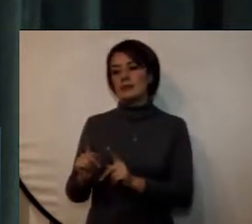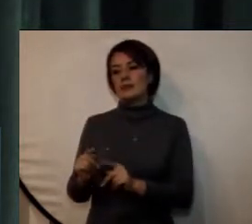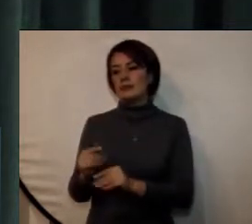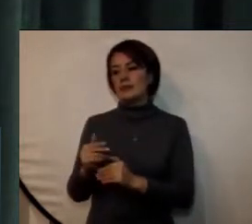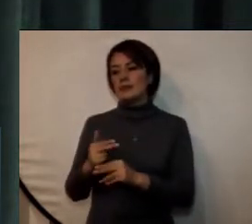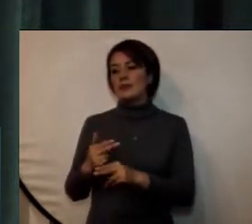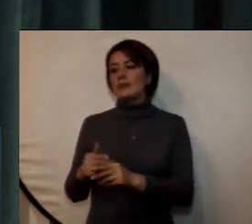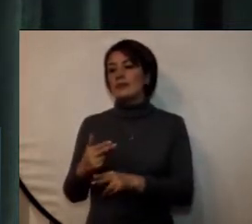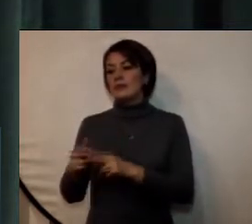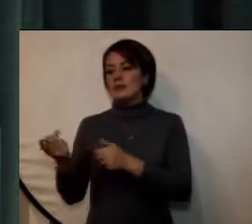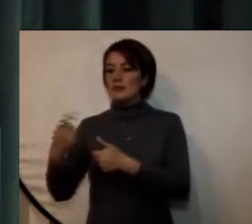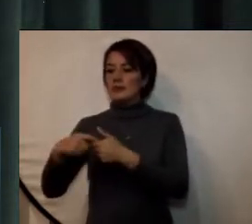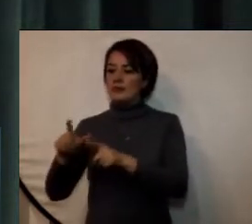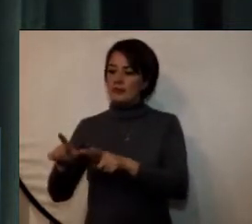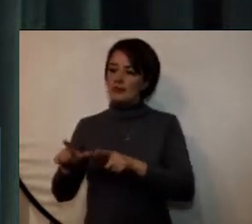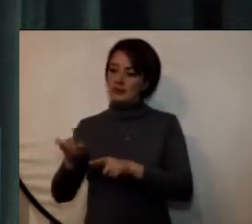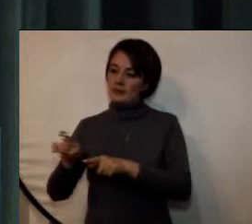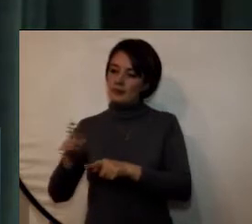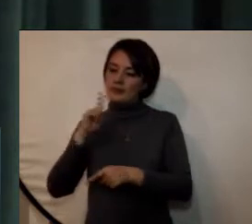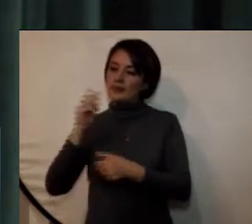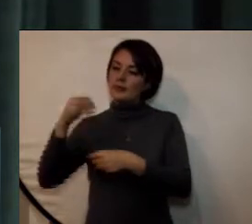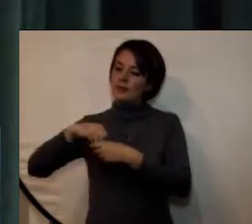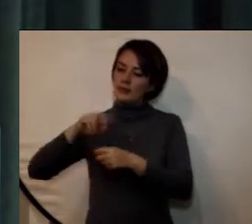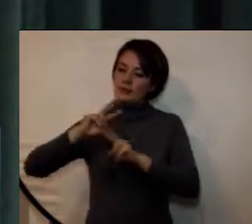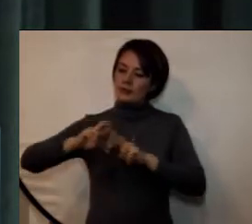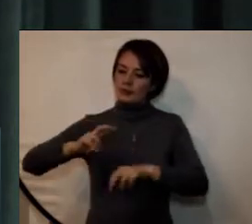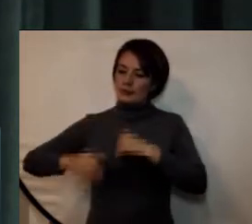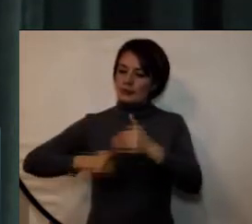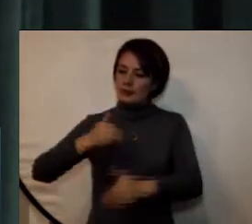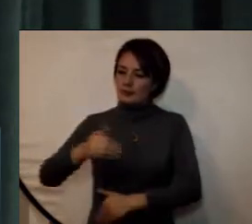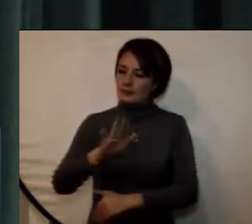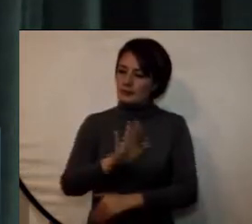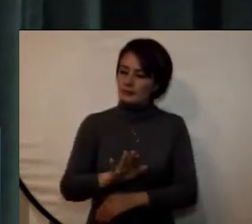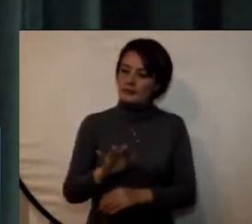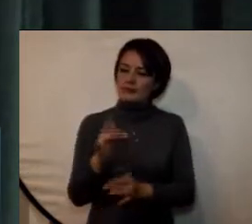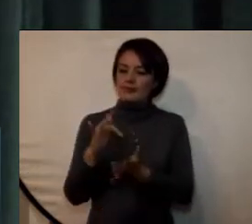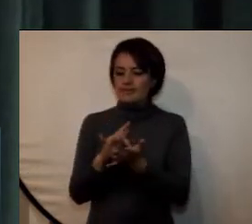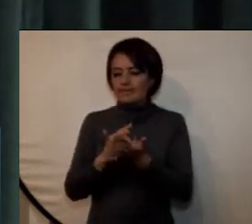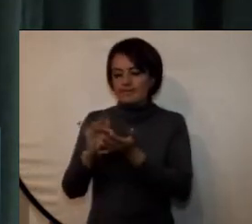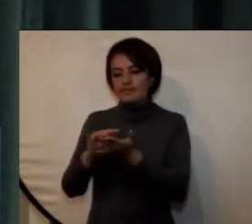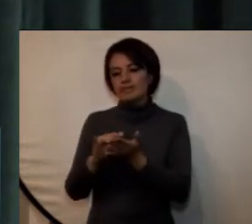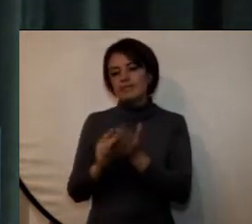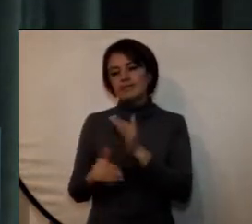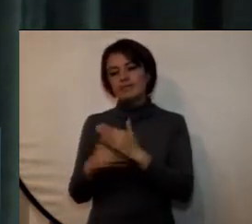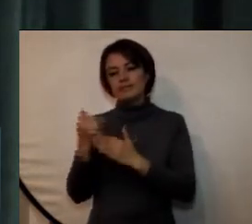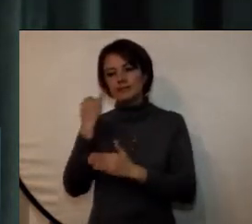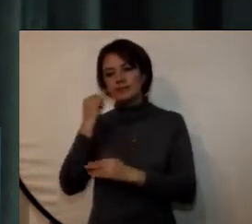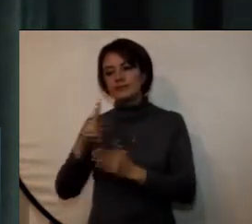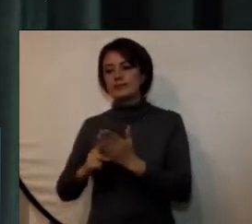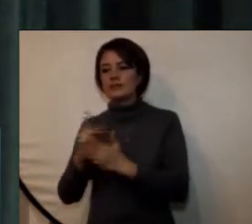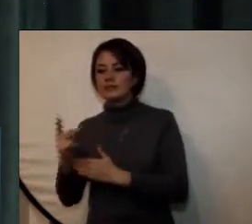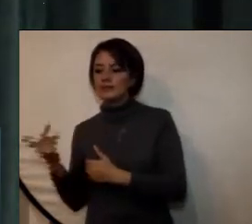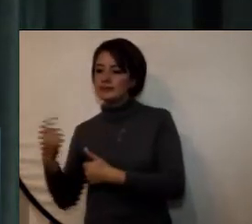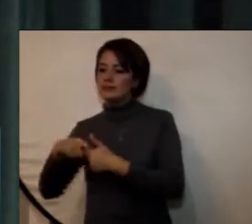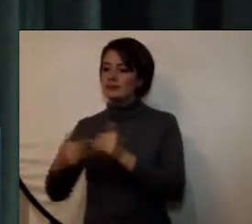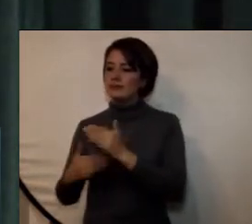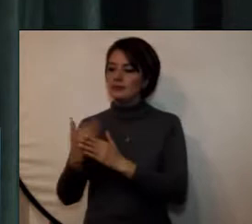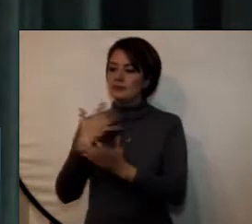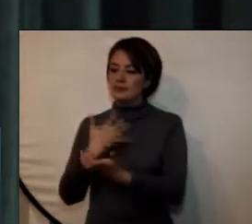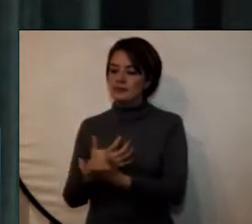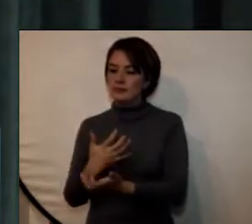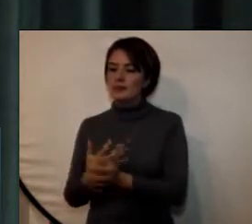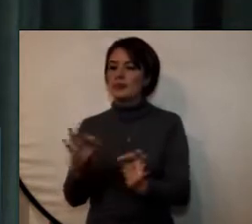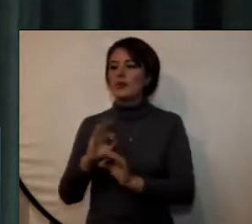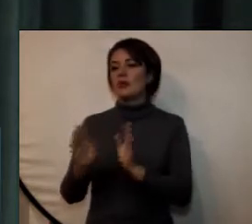la universidad se vinculan a los procesos de investigación participando en iniciativas como los proyectos de iniciación científica